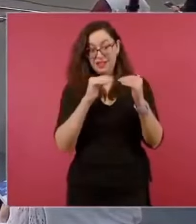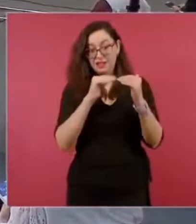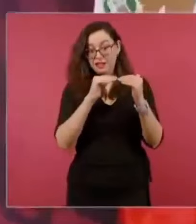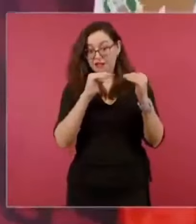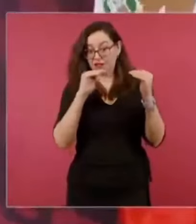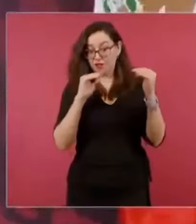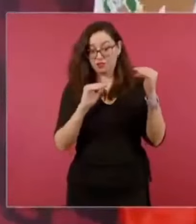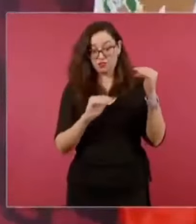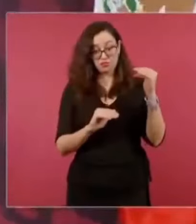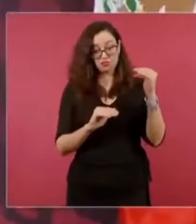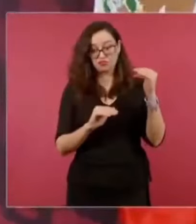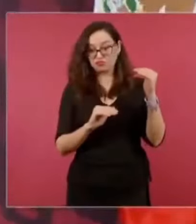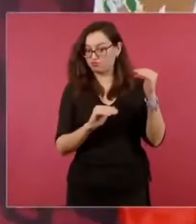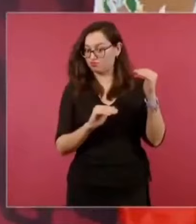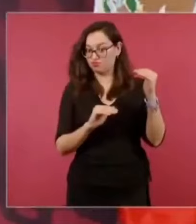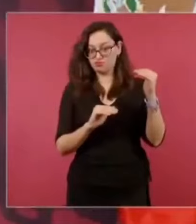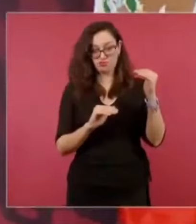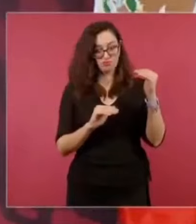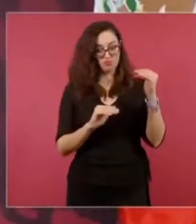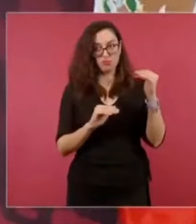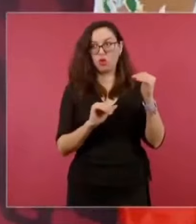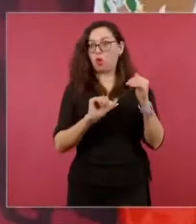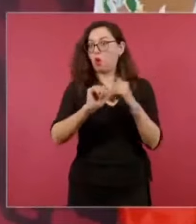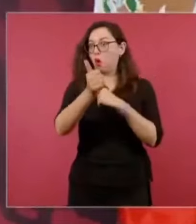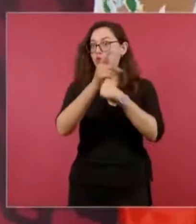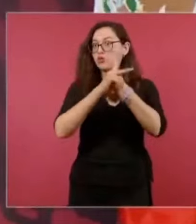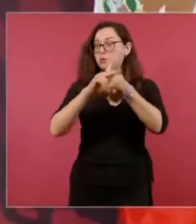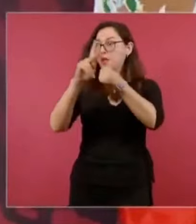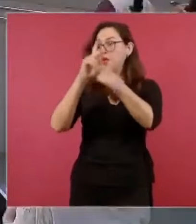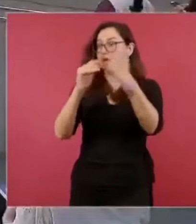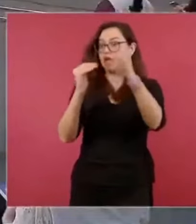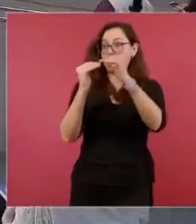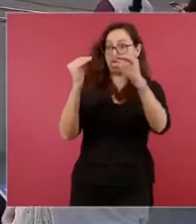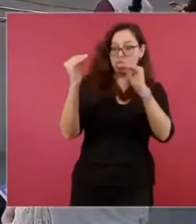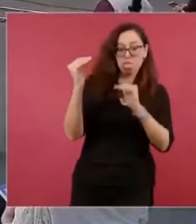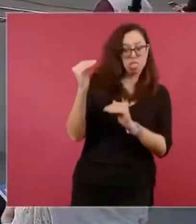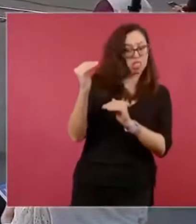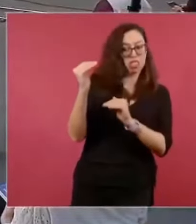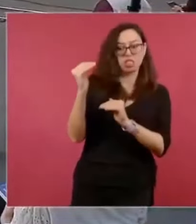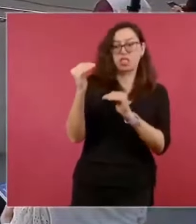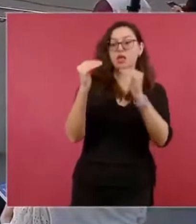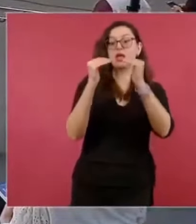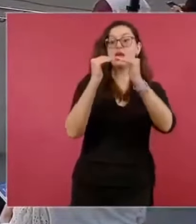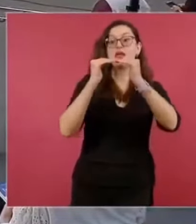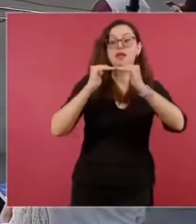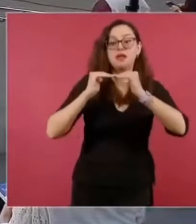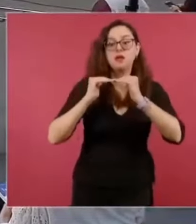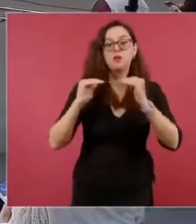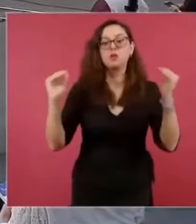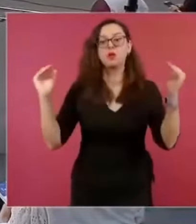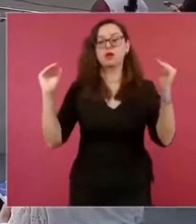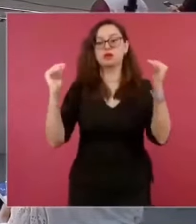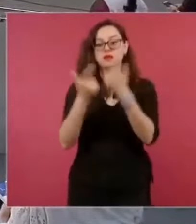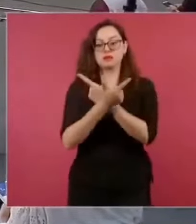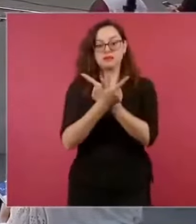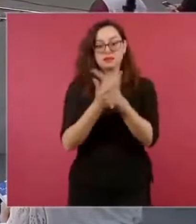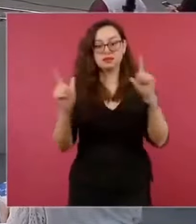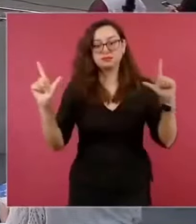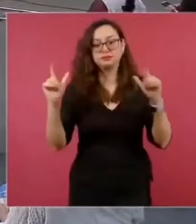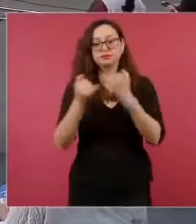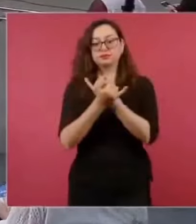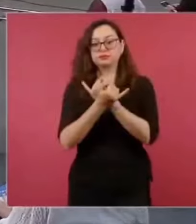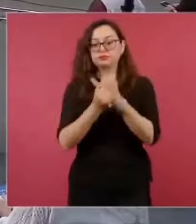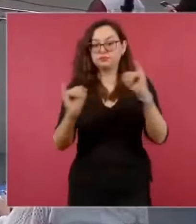país extranjero, que México es un país libre, independiente,